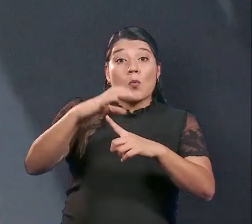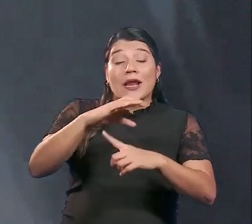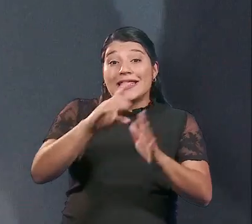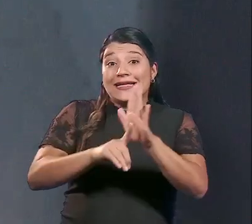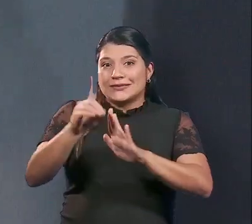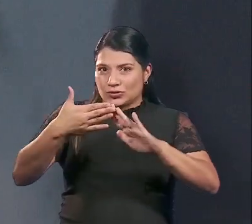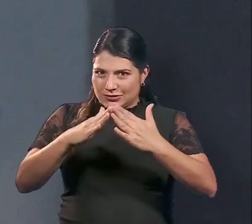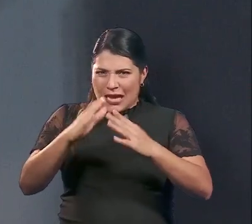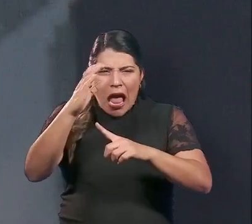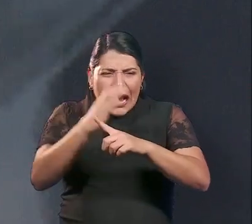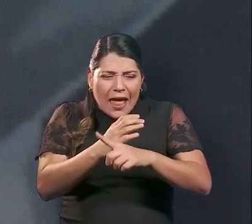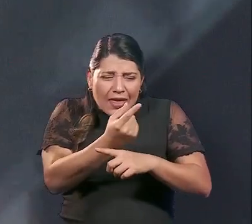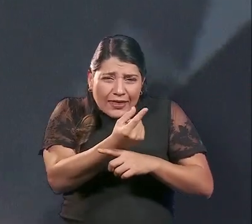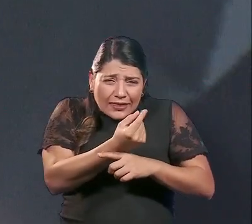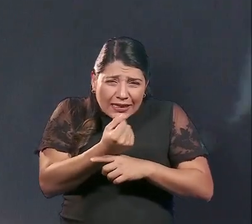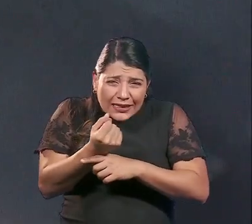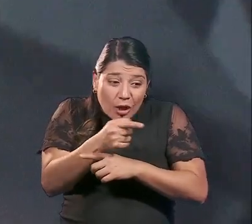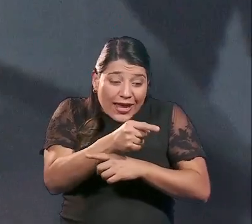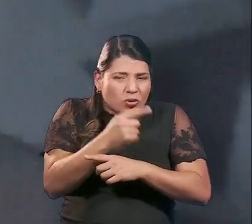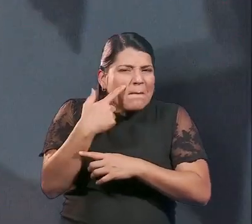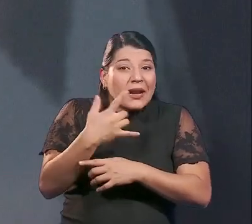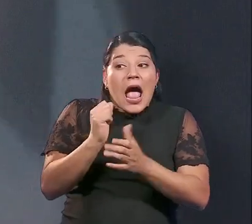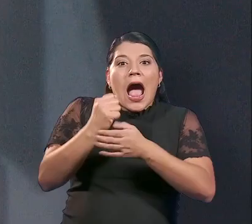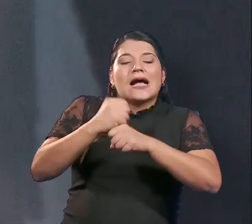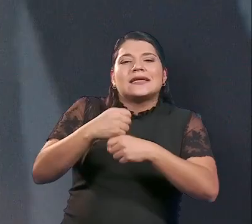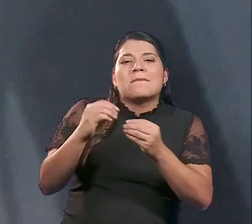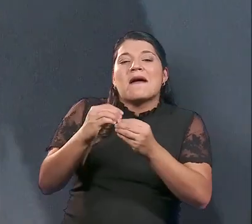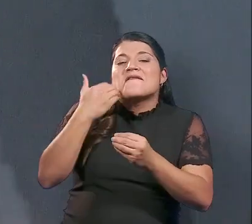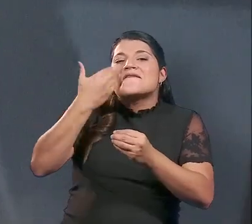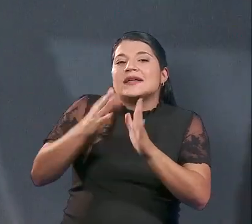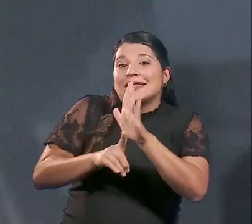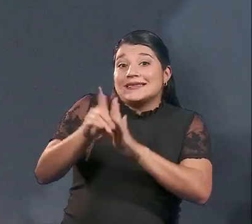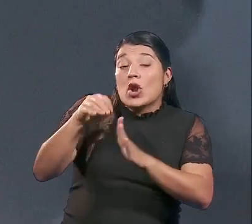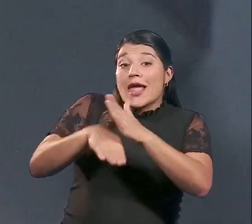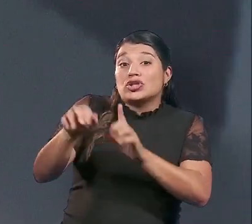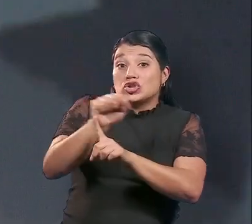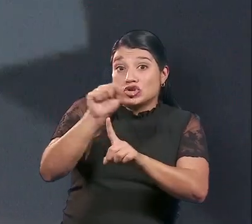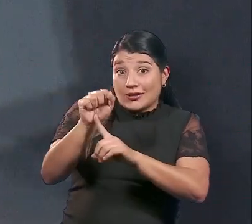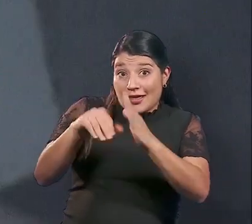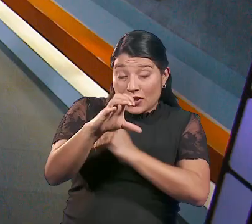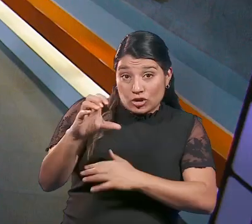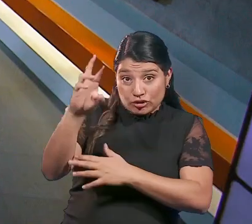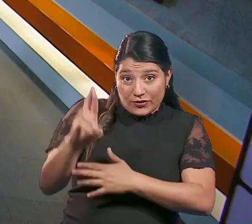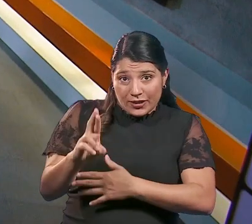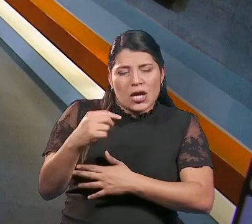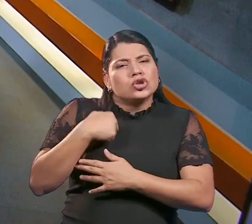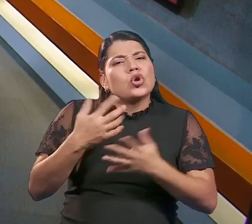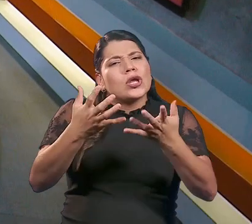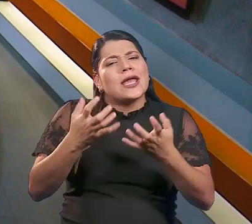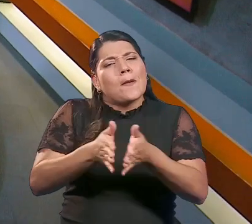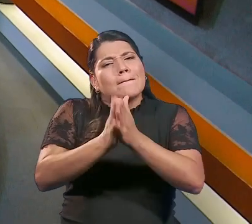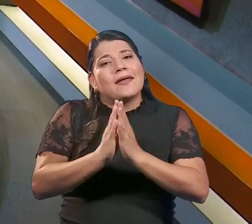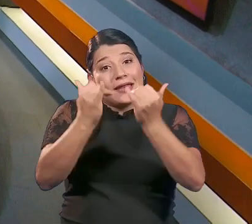Comunal. Cada colon que generamos está destinado a facilitar el desarrollo de la sociedad costarricense. Quisiera